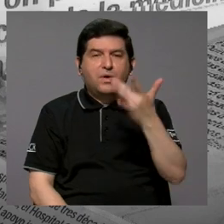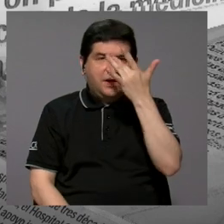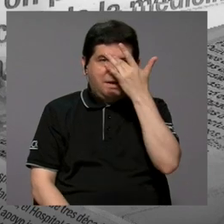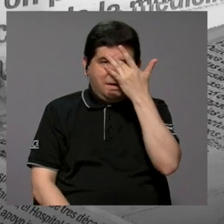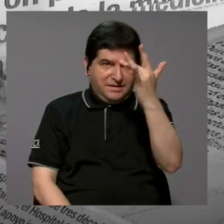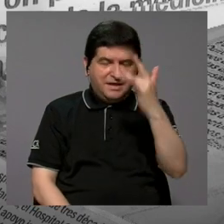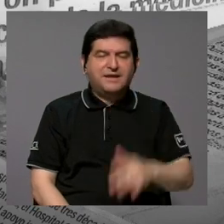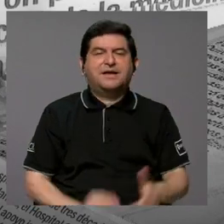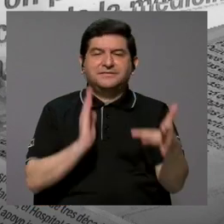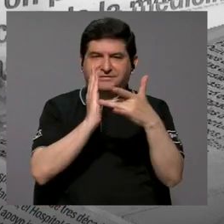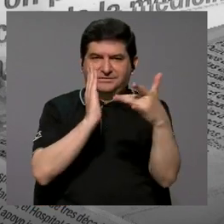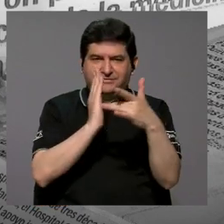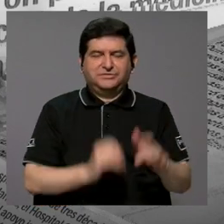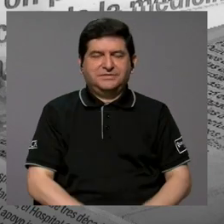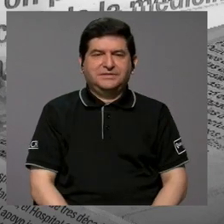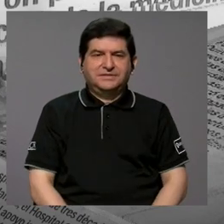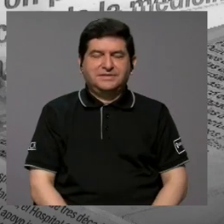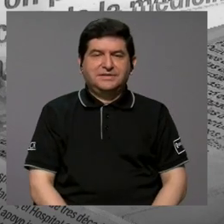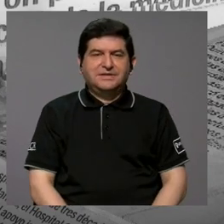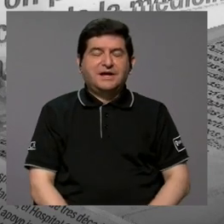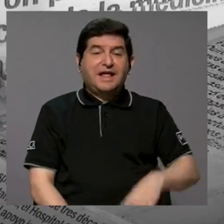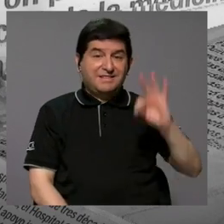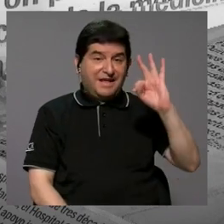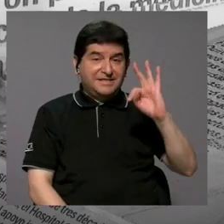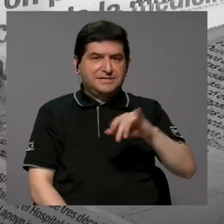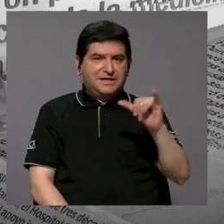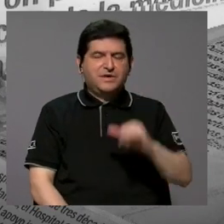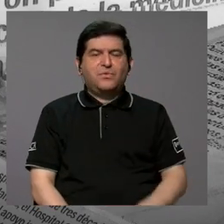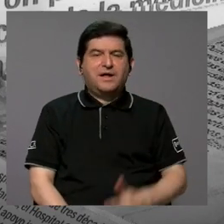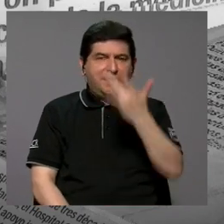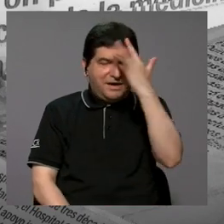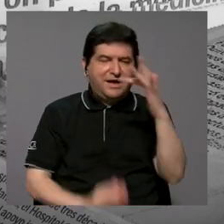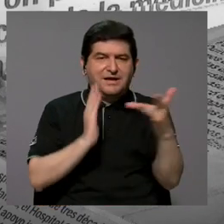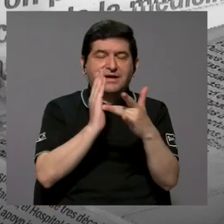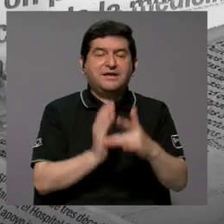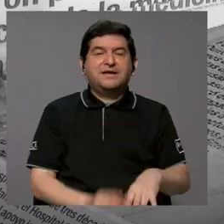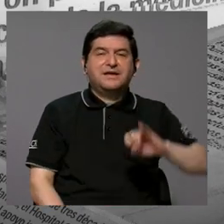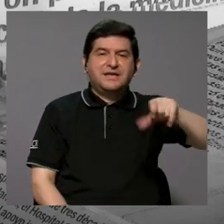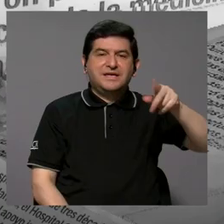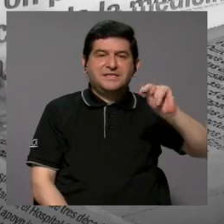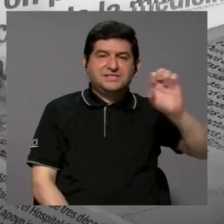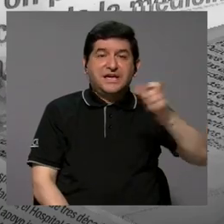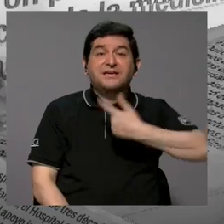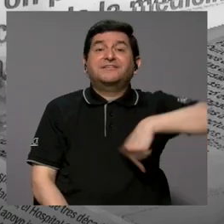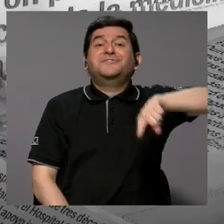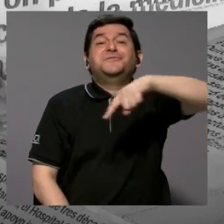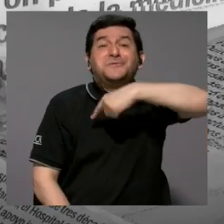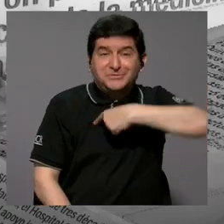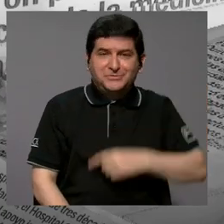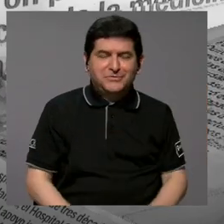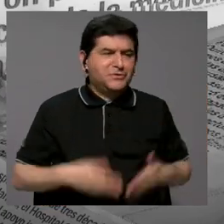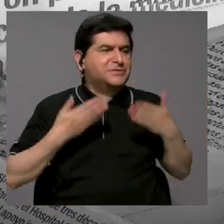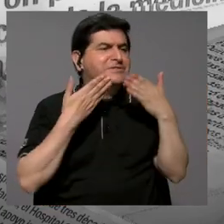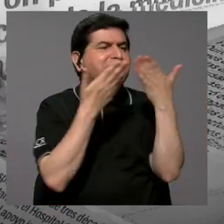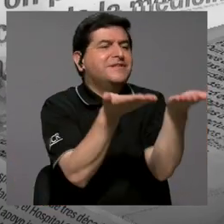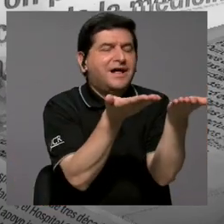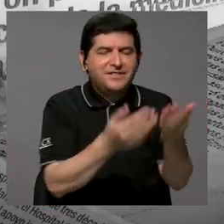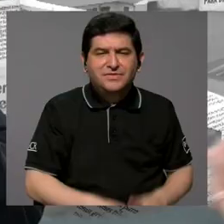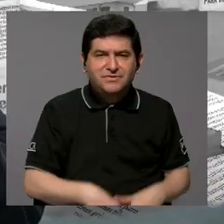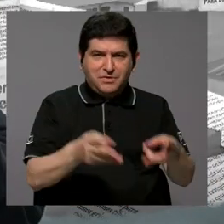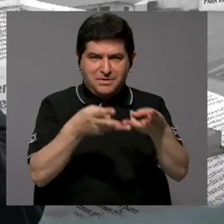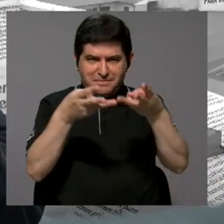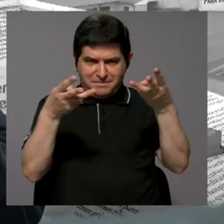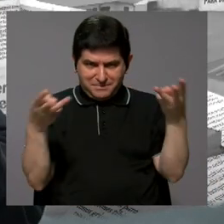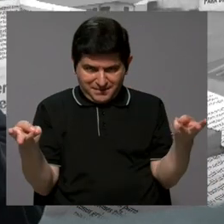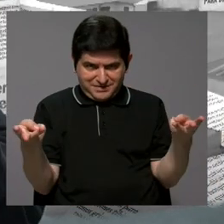inteligencia artificial, Tarzán es la inteligencia artificial y Jane somos nosotros que le estamos dando